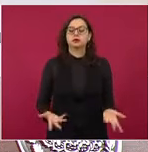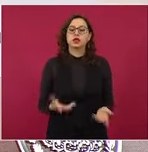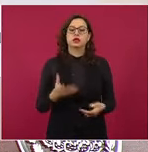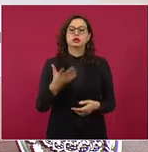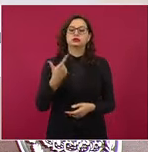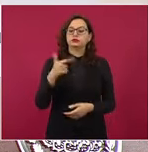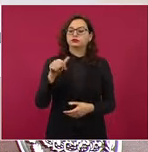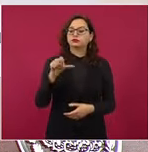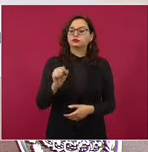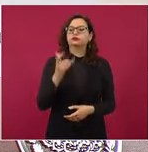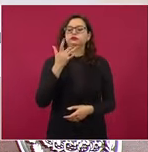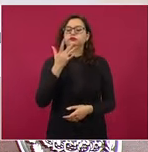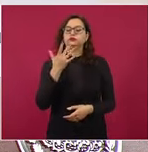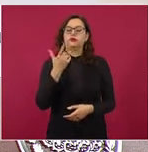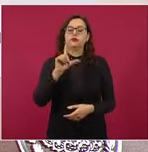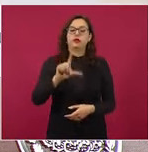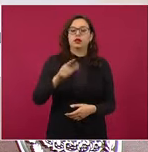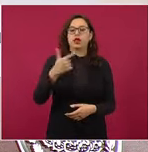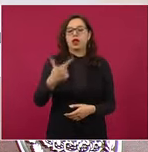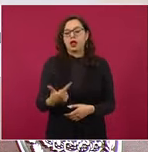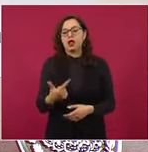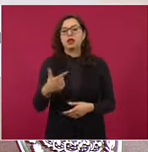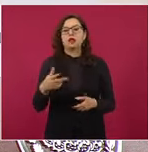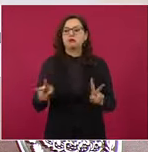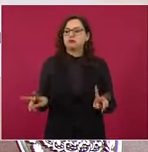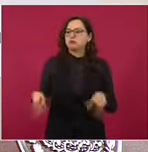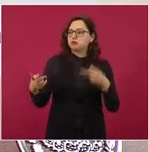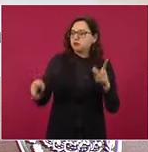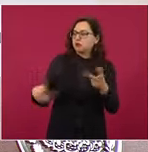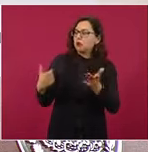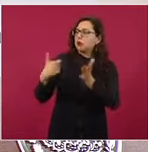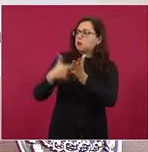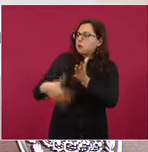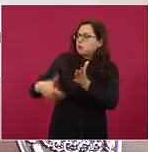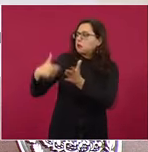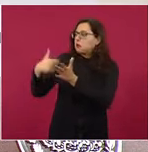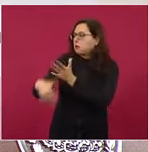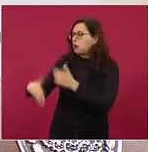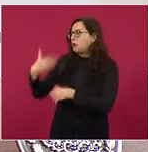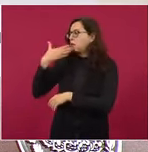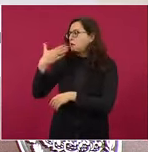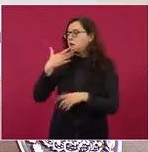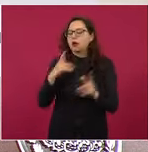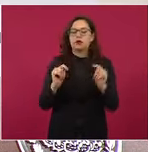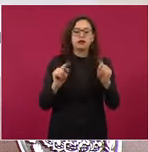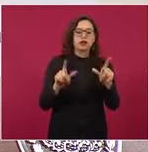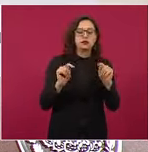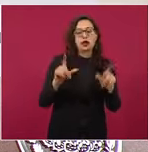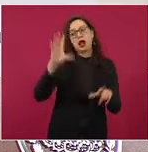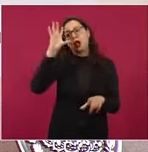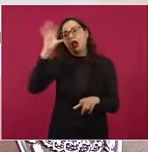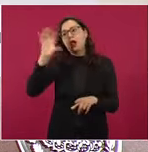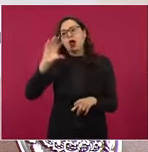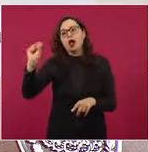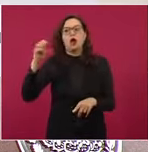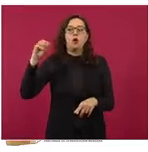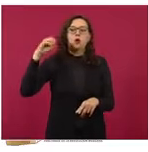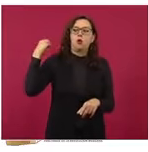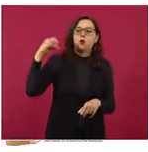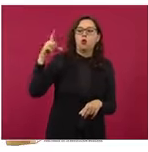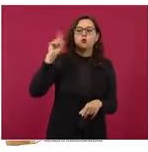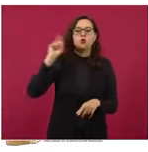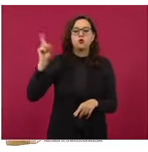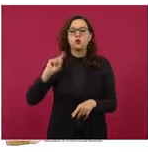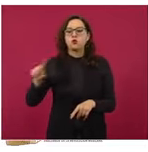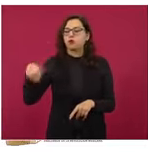LP que dan por abajo del precio de su región. Encontramos ejemplos en Tlaxcala, en Morelos, en Oaxaca, en Zacatecas, en